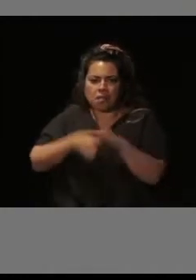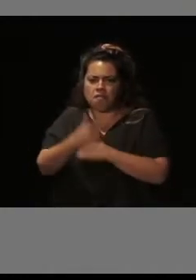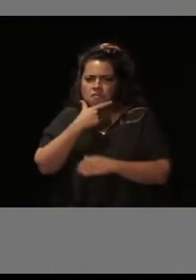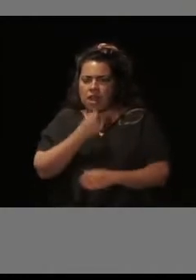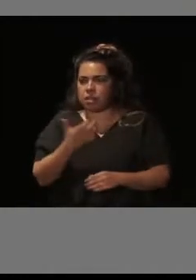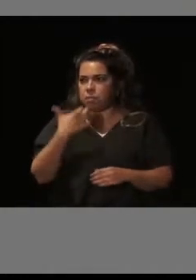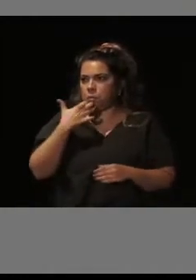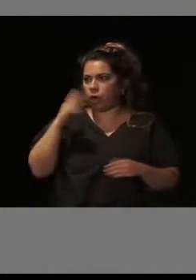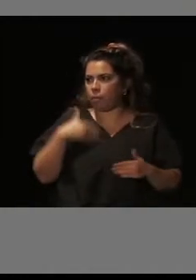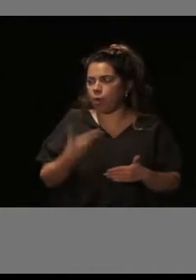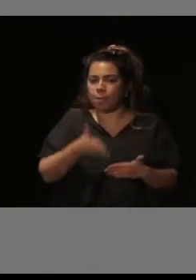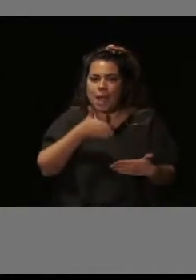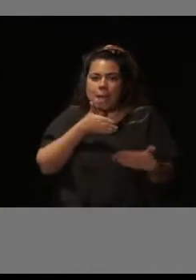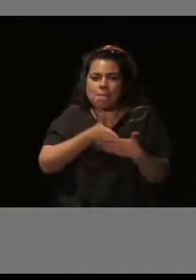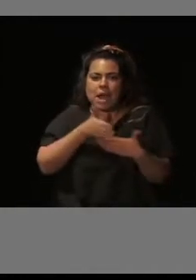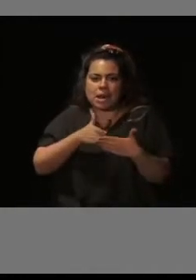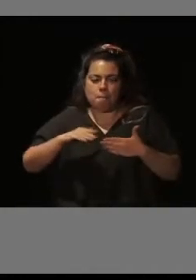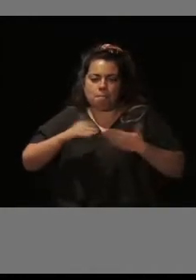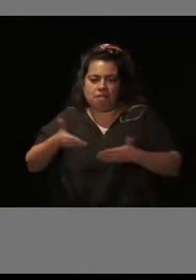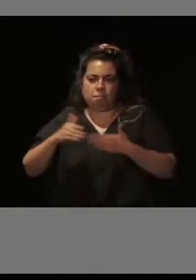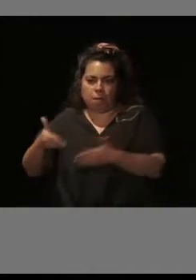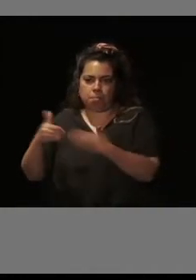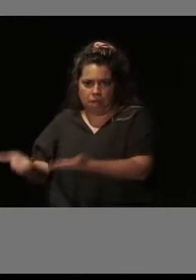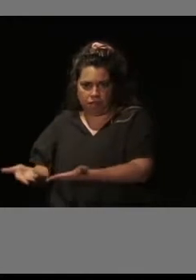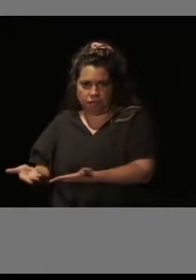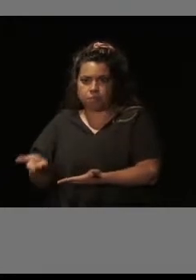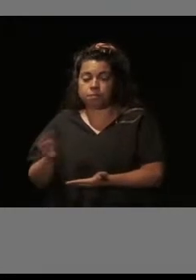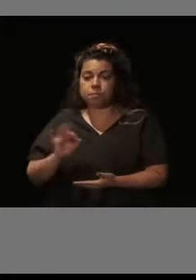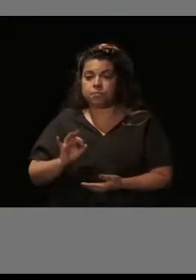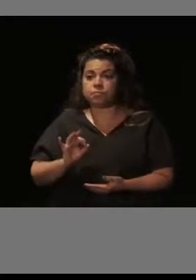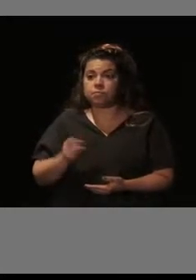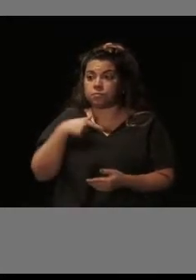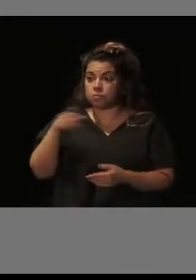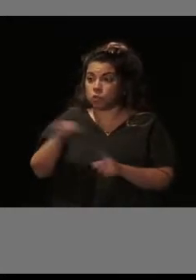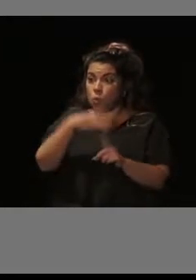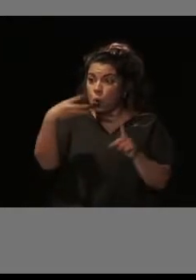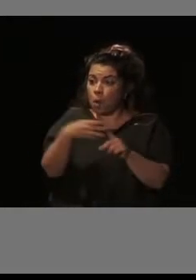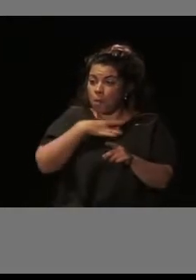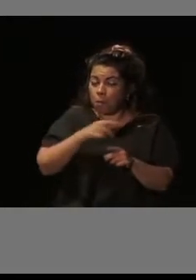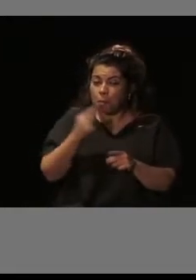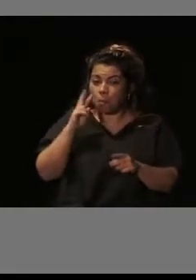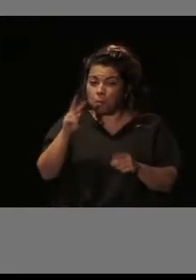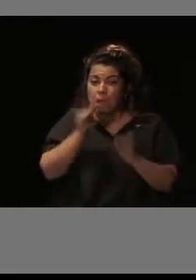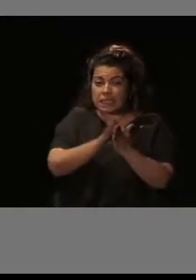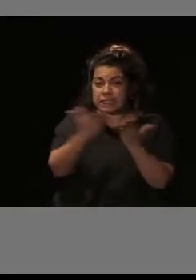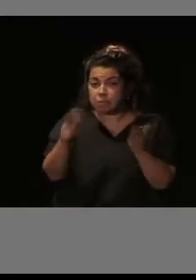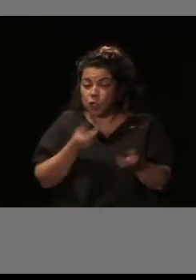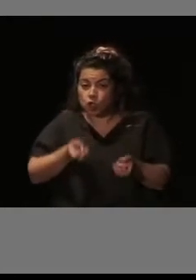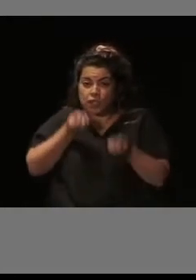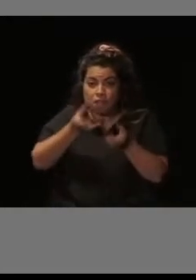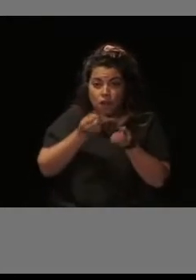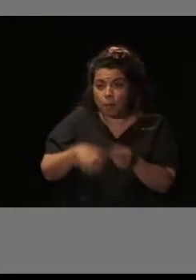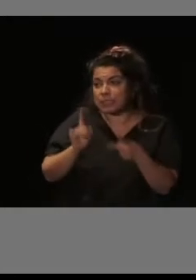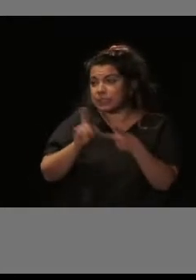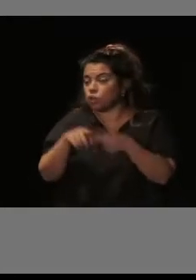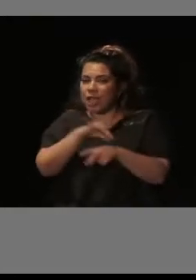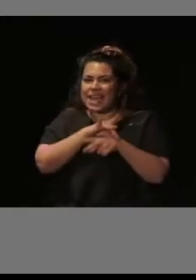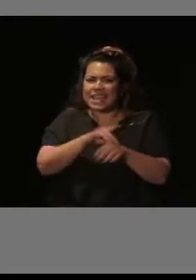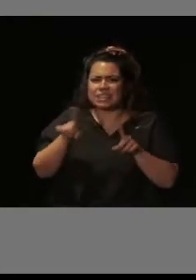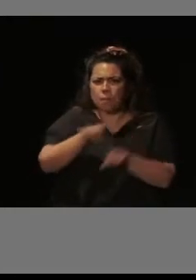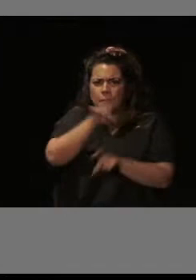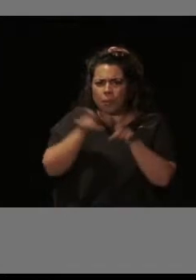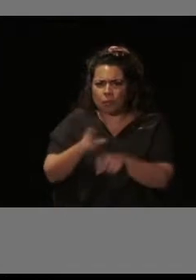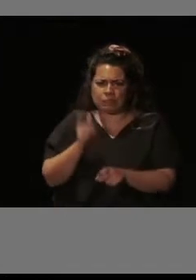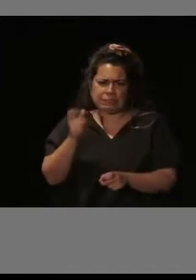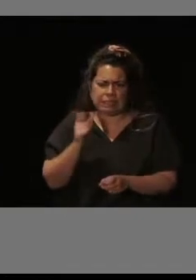salvando barreras detectadas. Y, pues, en el portal podemos encontrar trípticos informativos, guías de preguntas frecuentes,